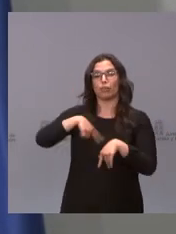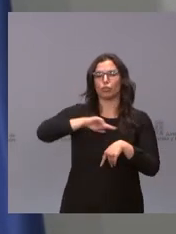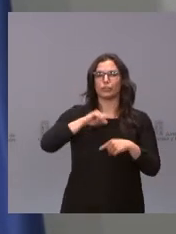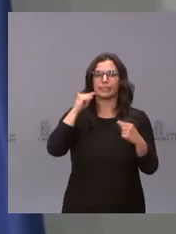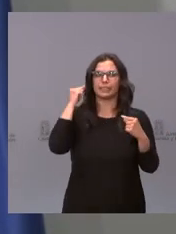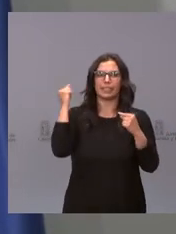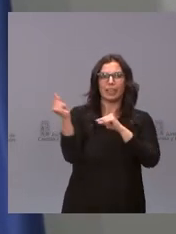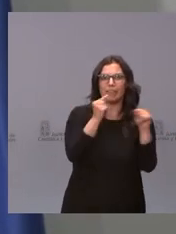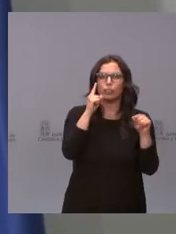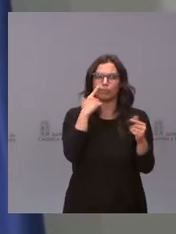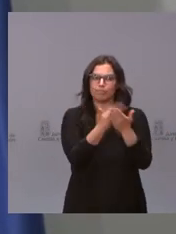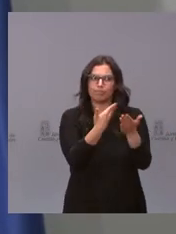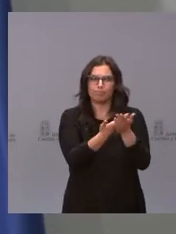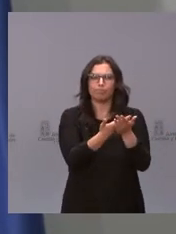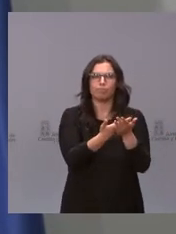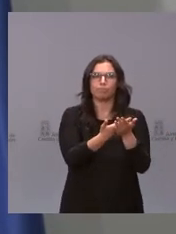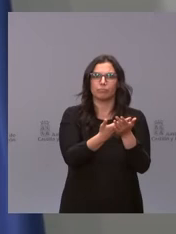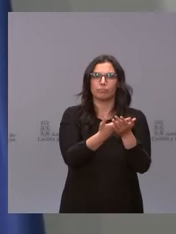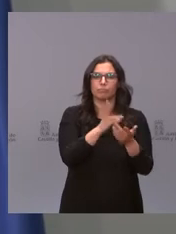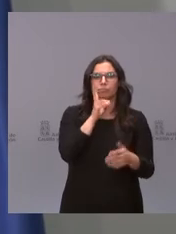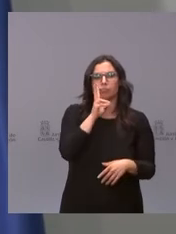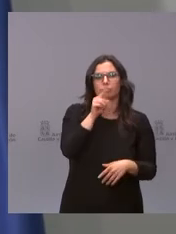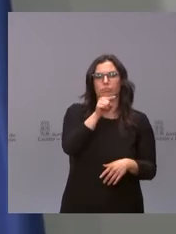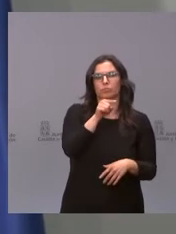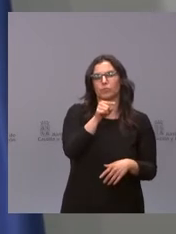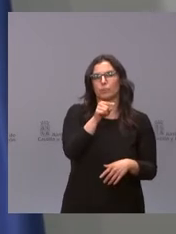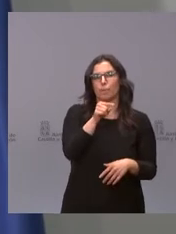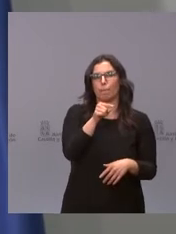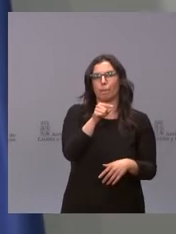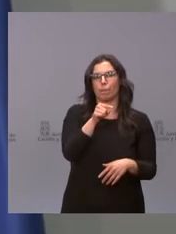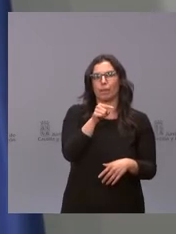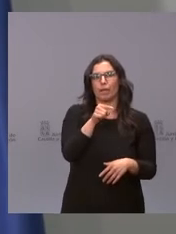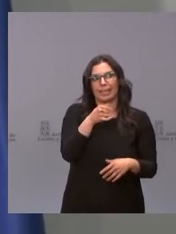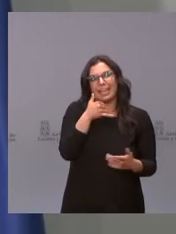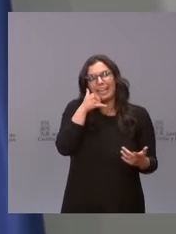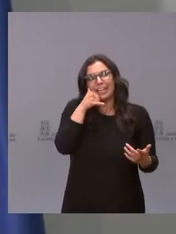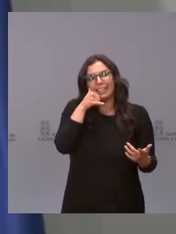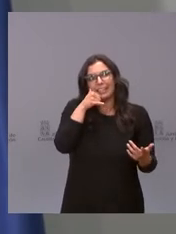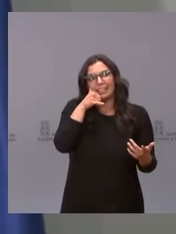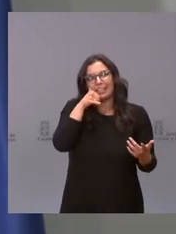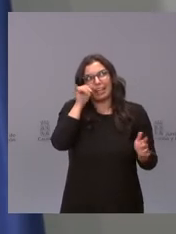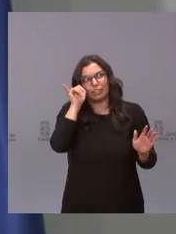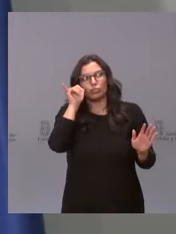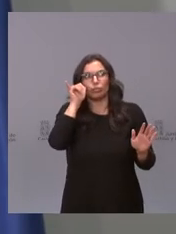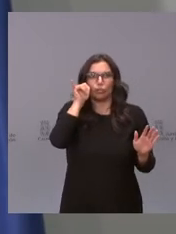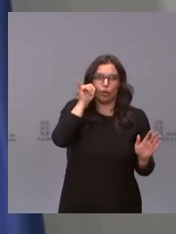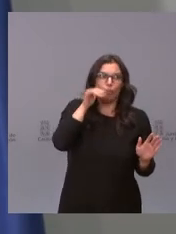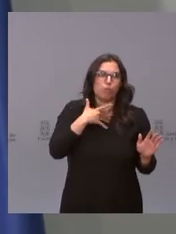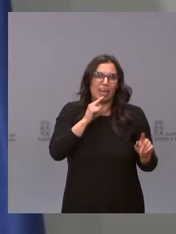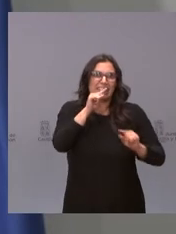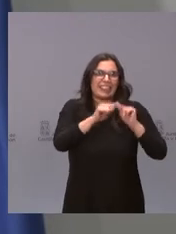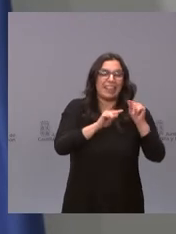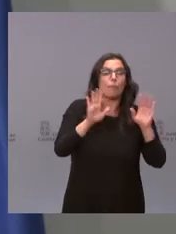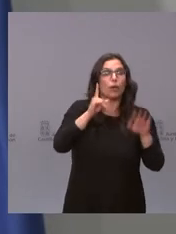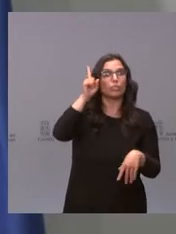revisar las evidencias, es verdad que hay un sitio con un riesgo probablemente de transmisión, pero que en el